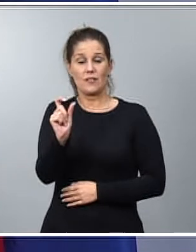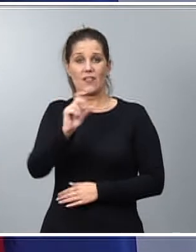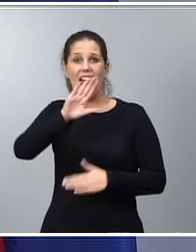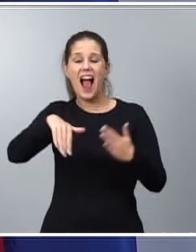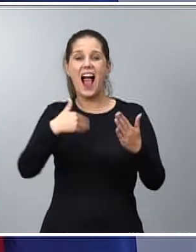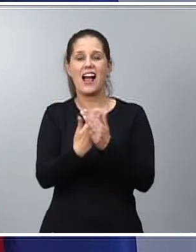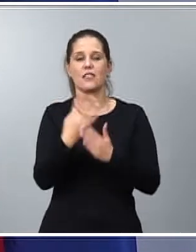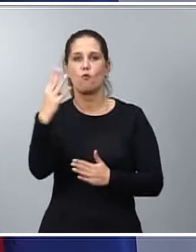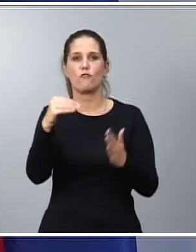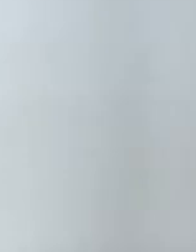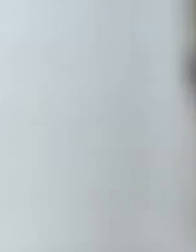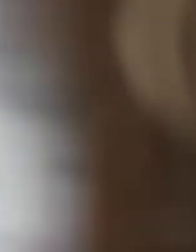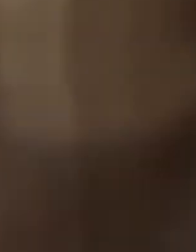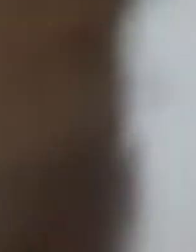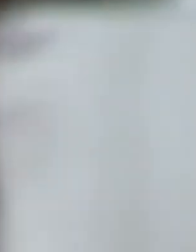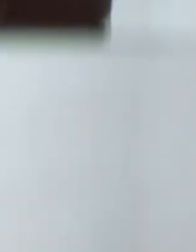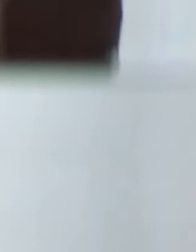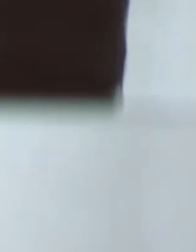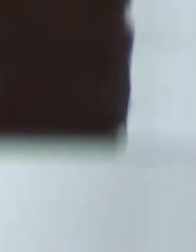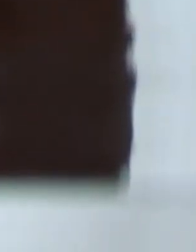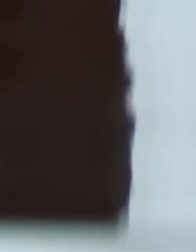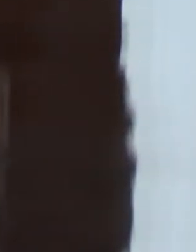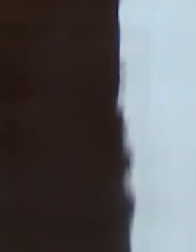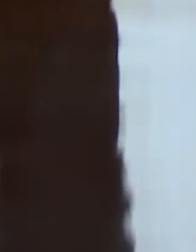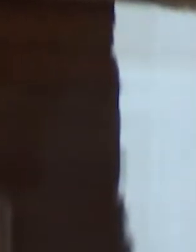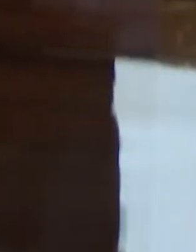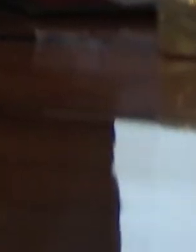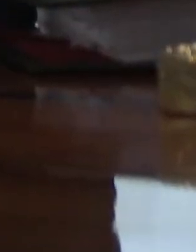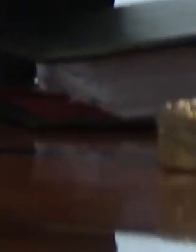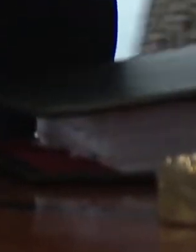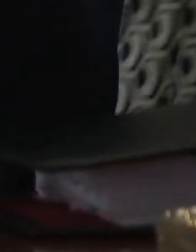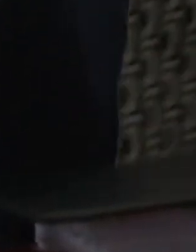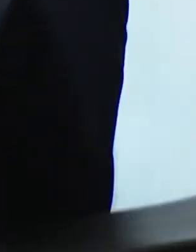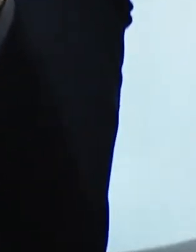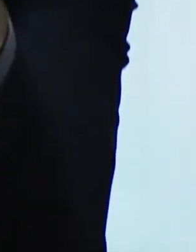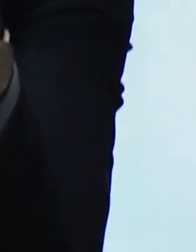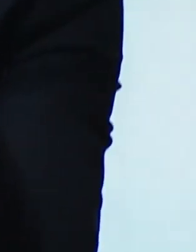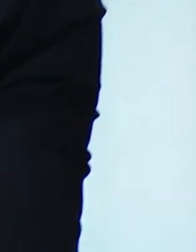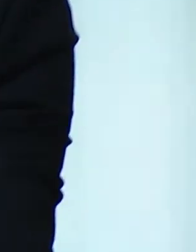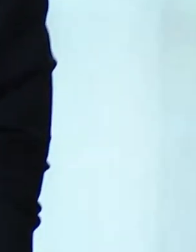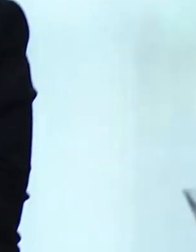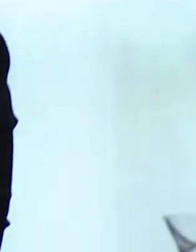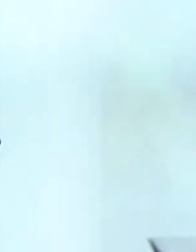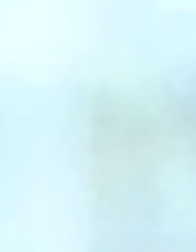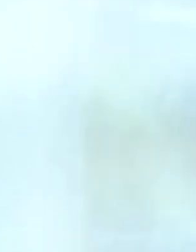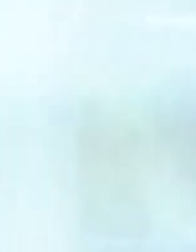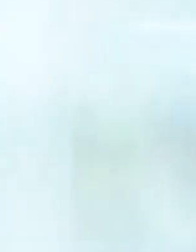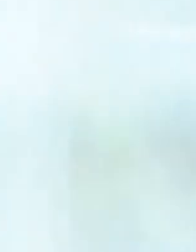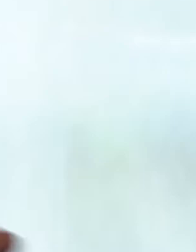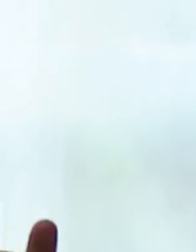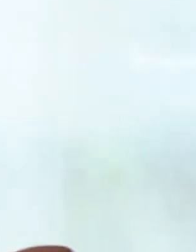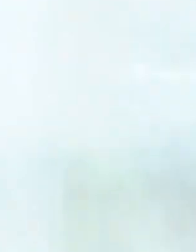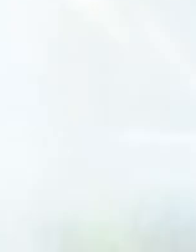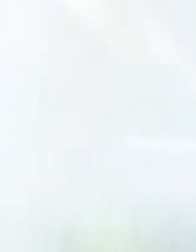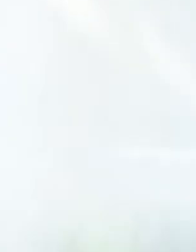millones de euros a final de este año y 4.800 al final del periodo de liquidación, que es el 30 de